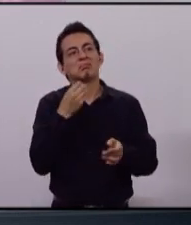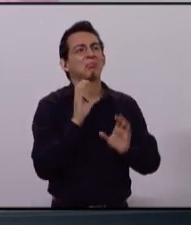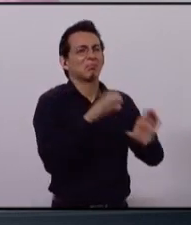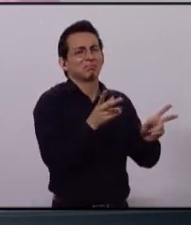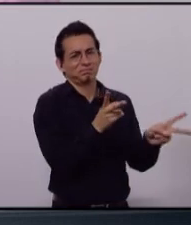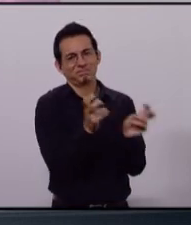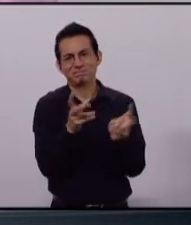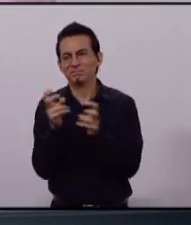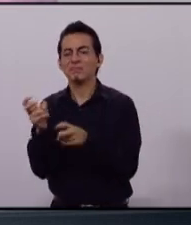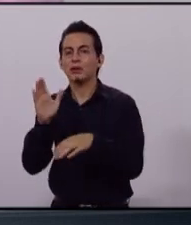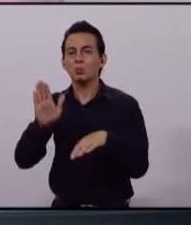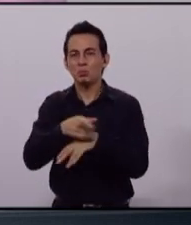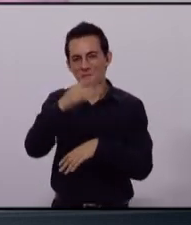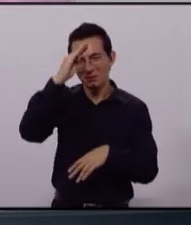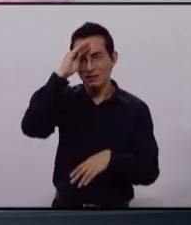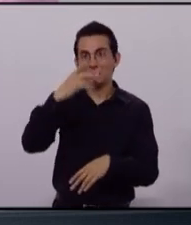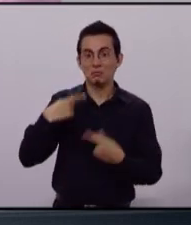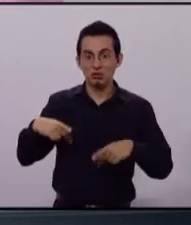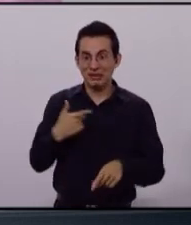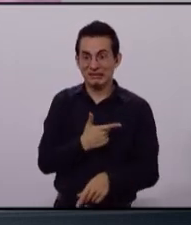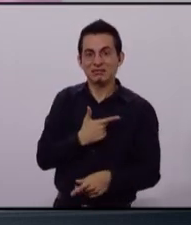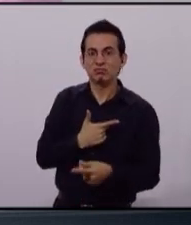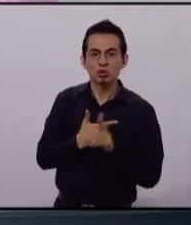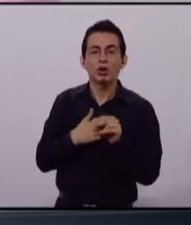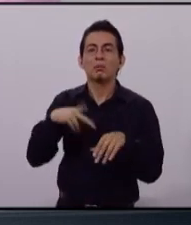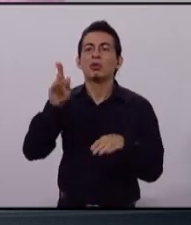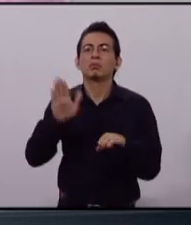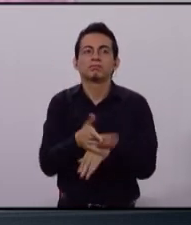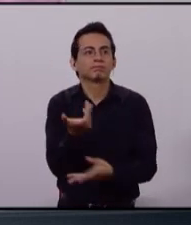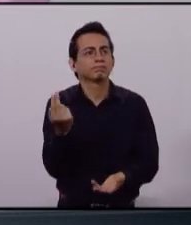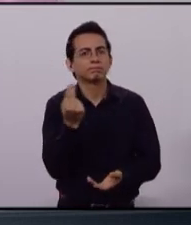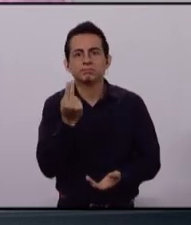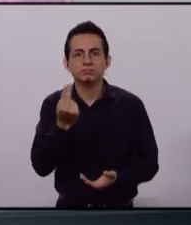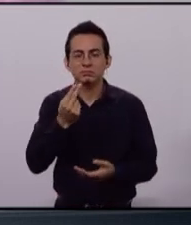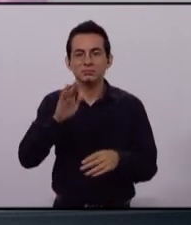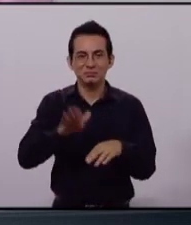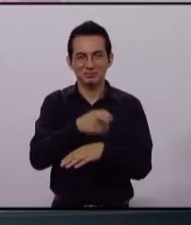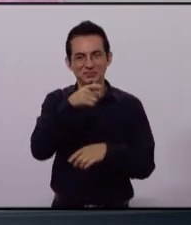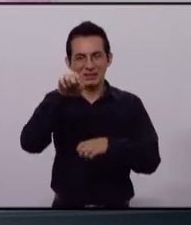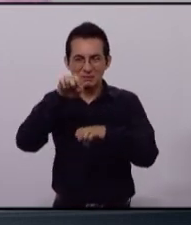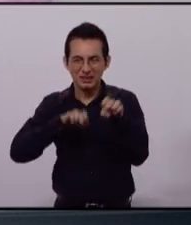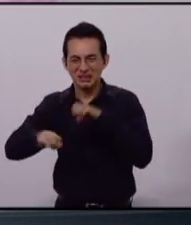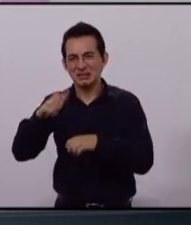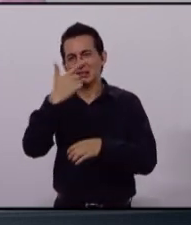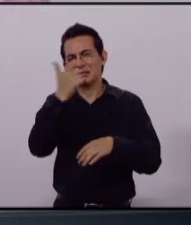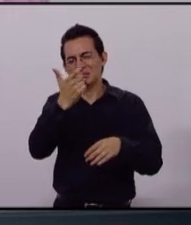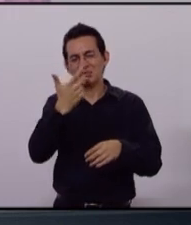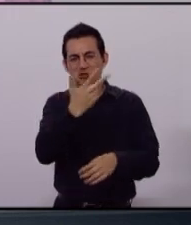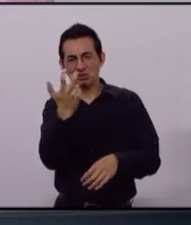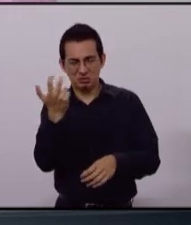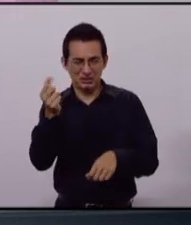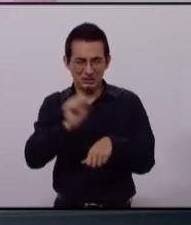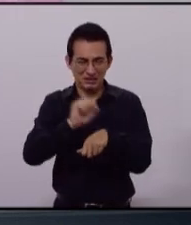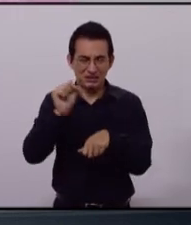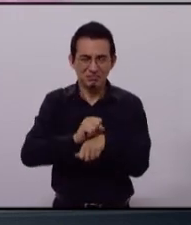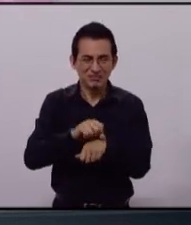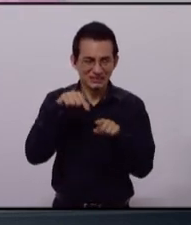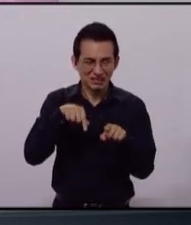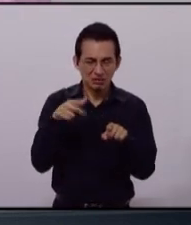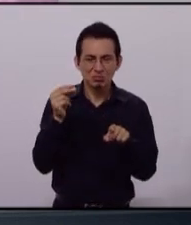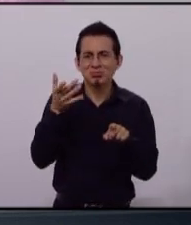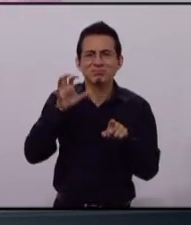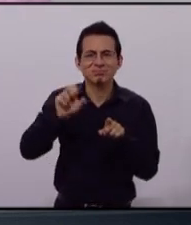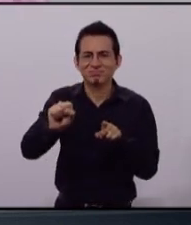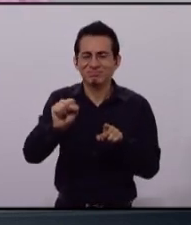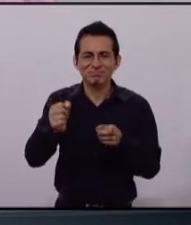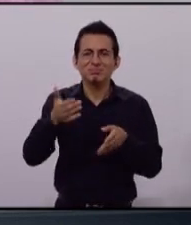querer robar. Imagínense con los sueldos que tienen los empresarios, 700, 800 pesos a la semana. Ya me imagino,